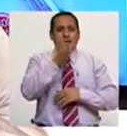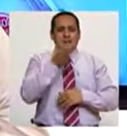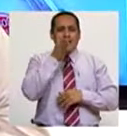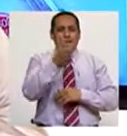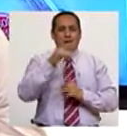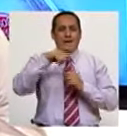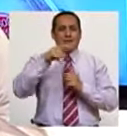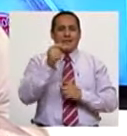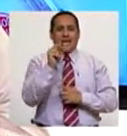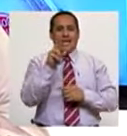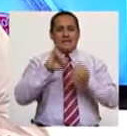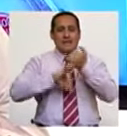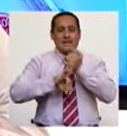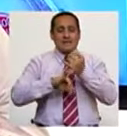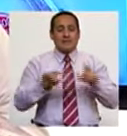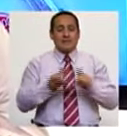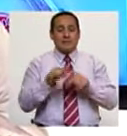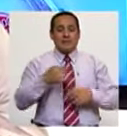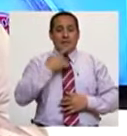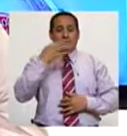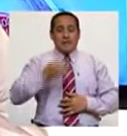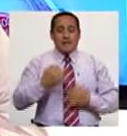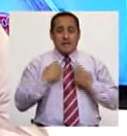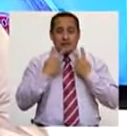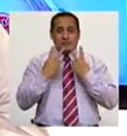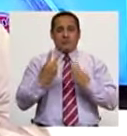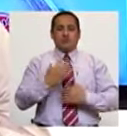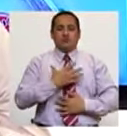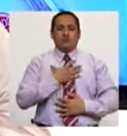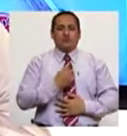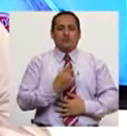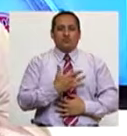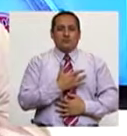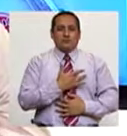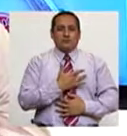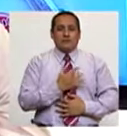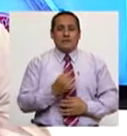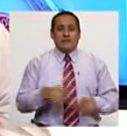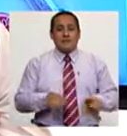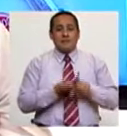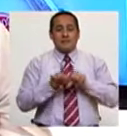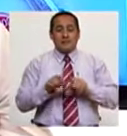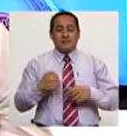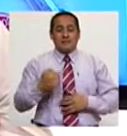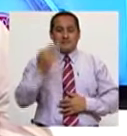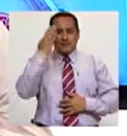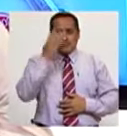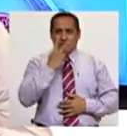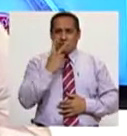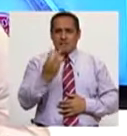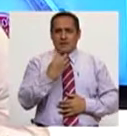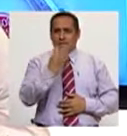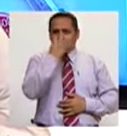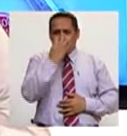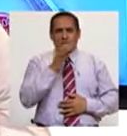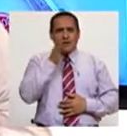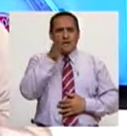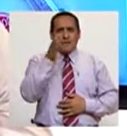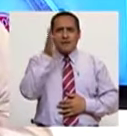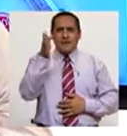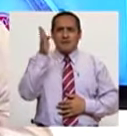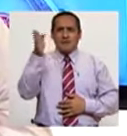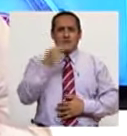talleres. Y de verdad, este mundo me conquistó. Y saber que habían estos payasos que iban a